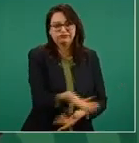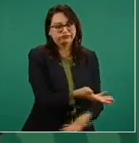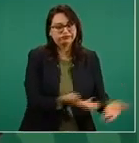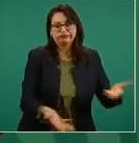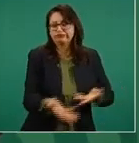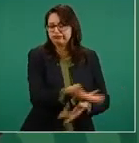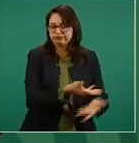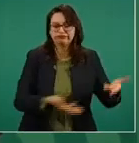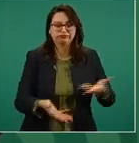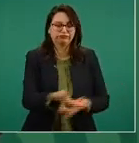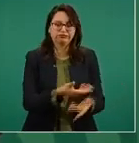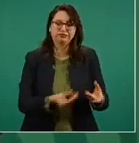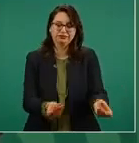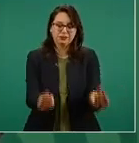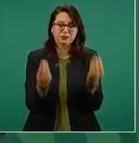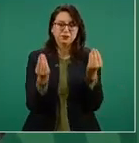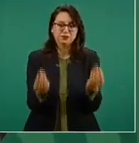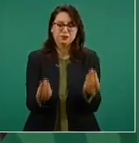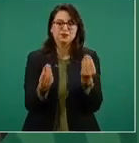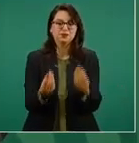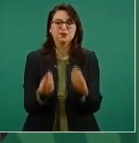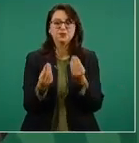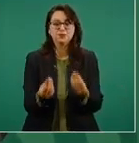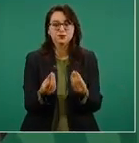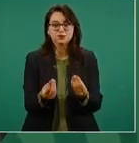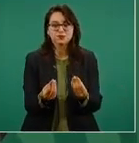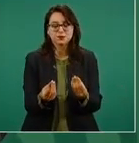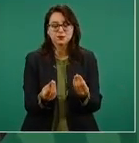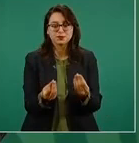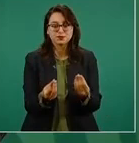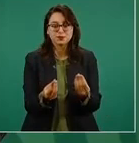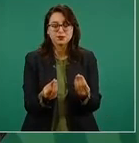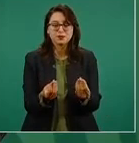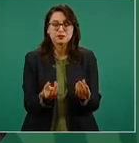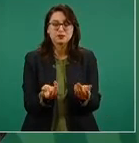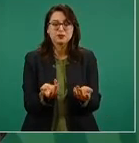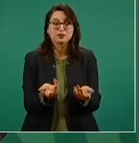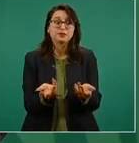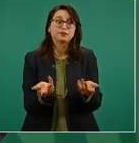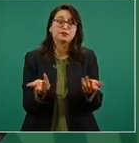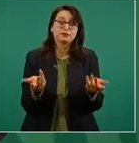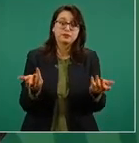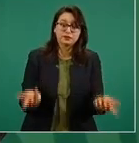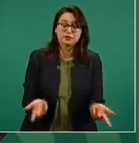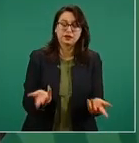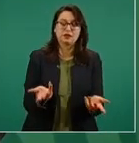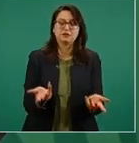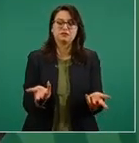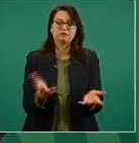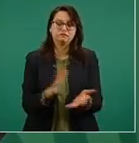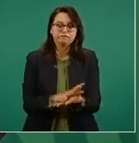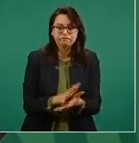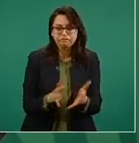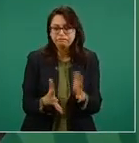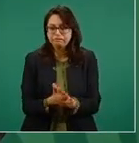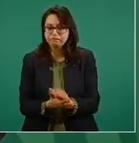mucho influyentismo